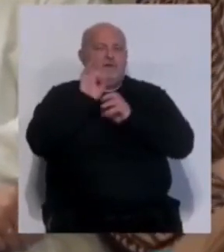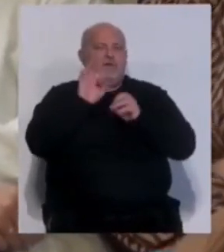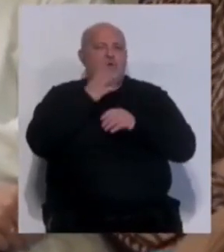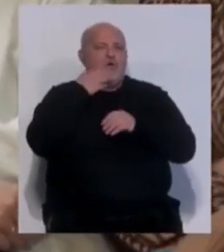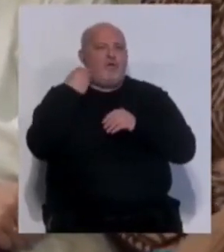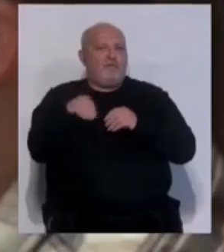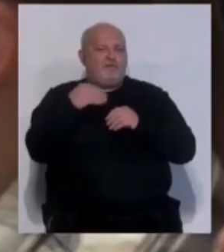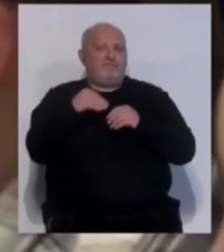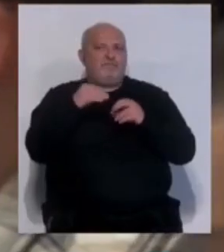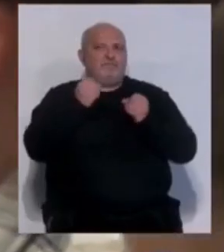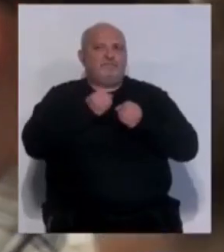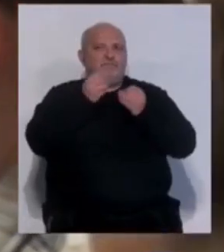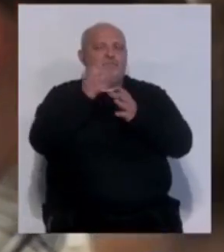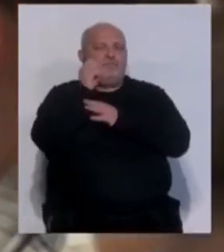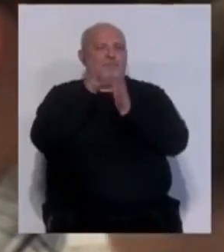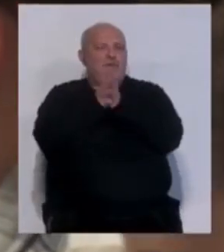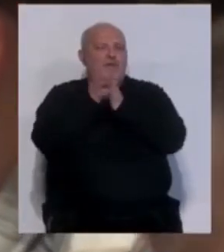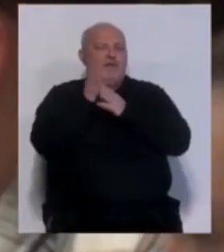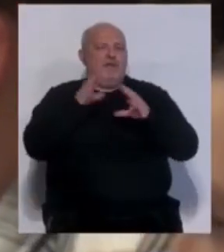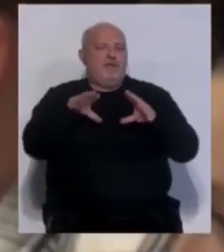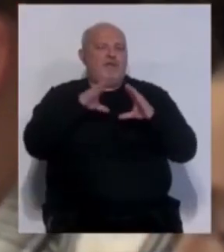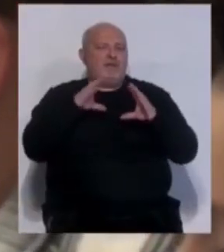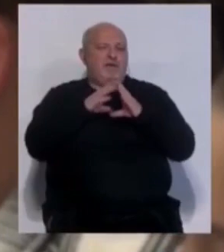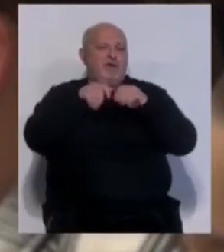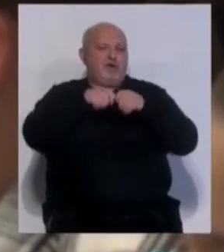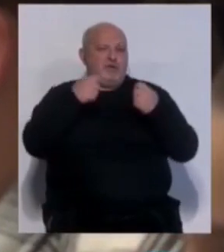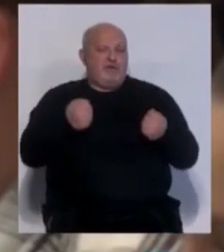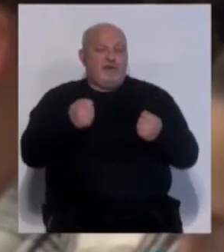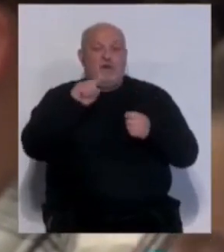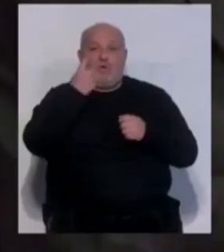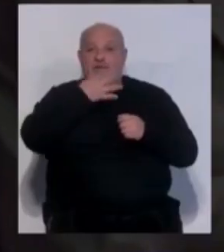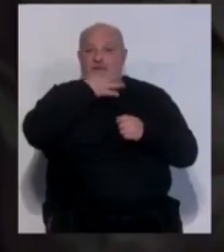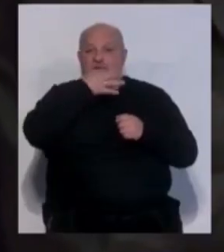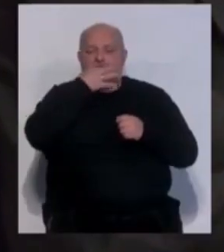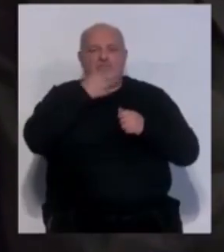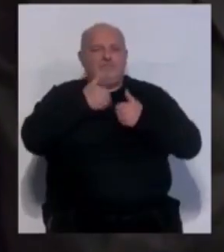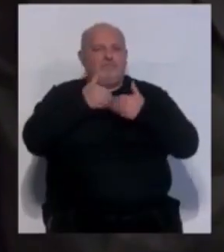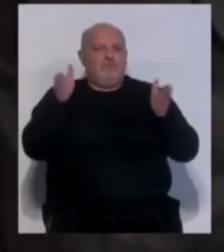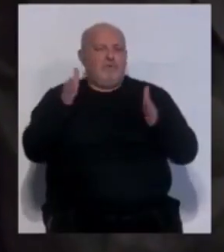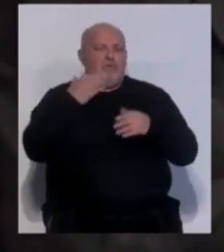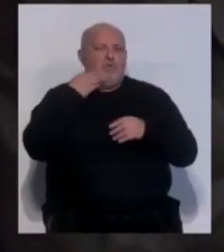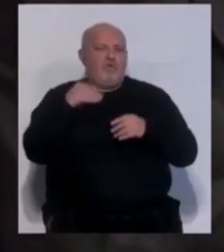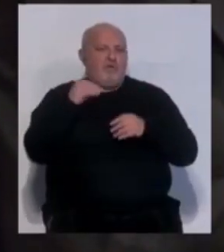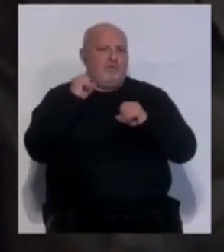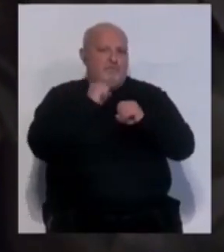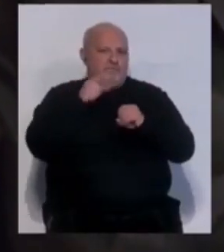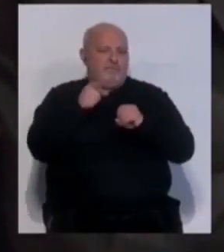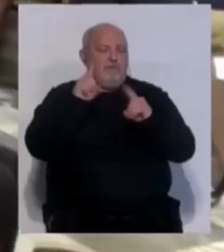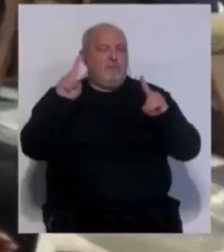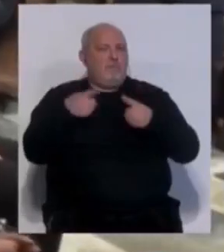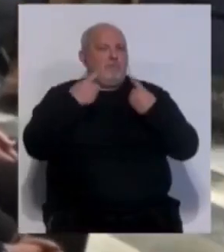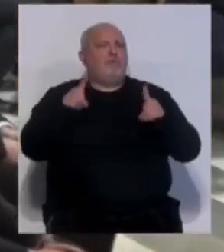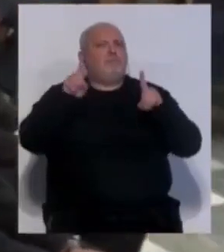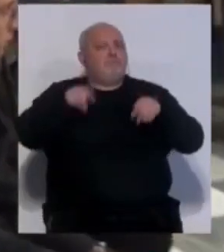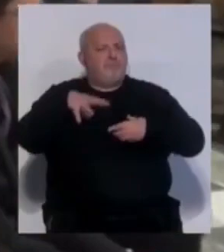de los jóvenes y declamará su pregón en la parroquia del Rosario. A la una de la tarde se iniciará el pregón de la juventud Cofra, en donde la música